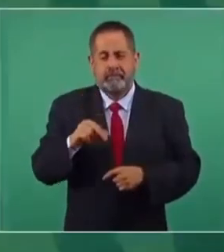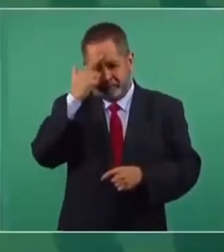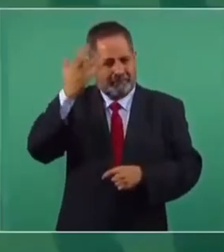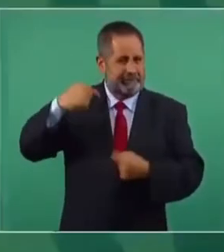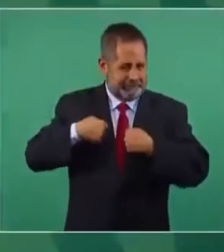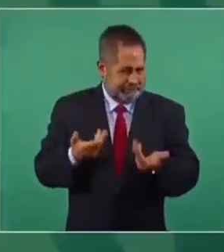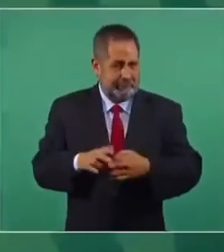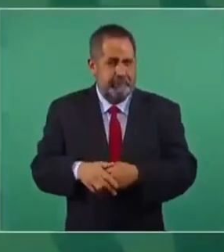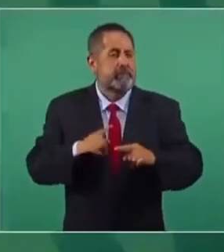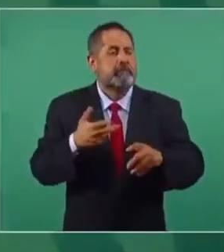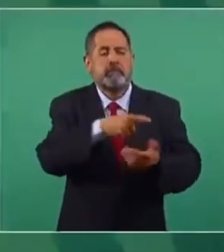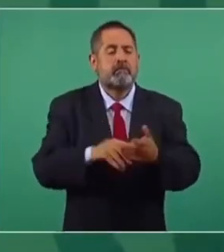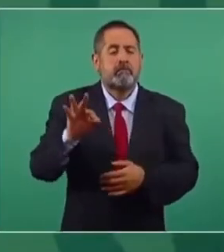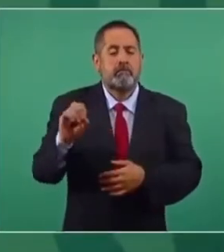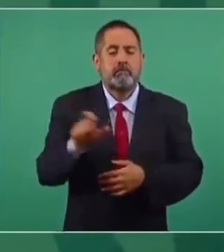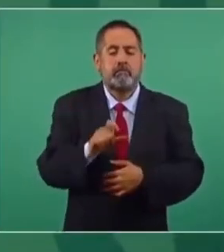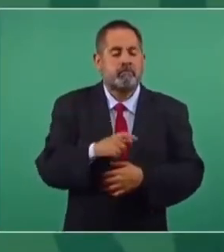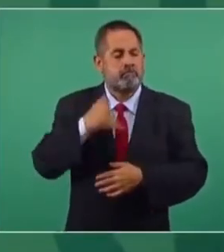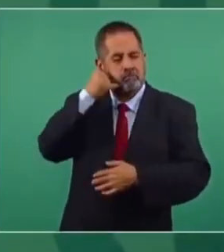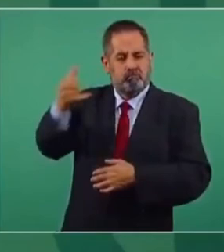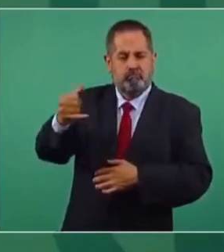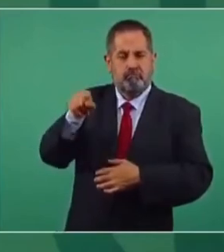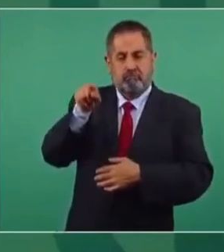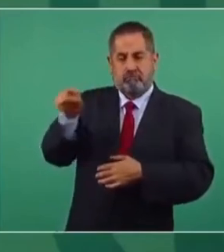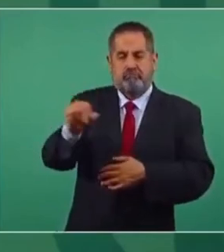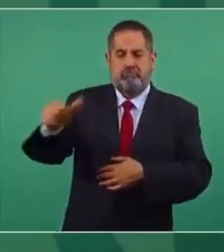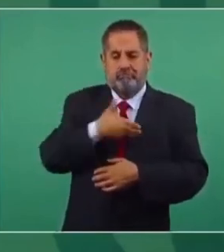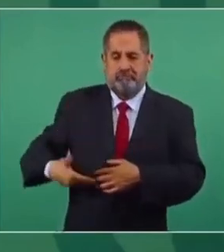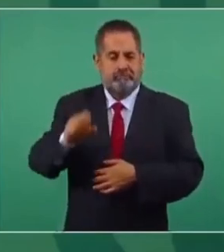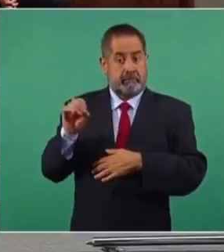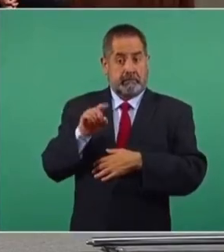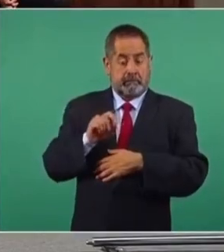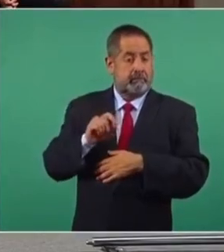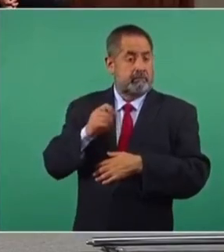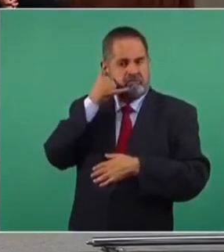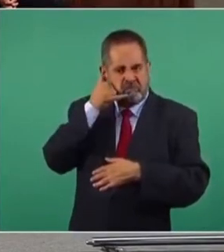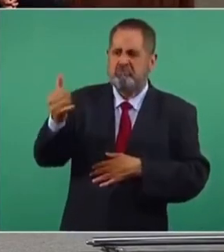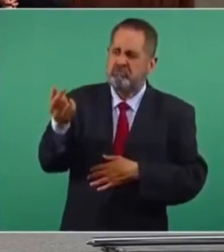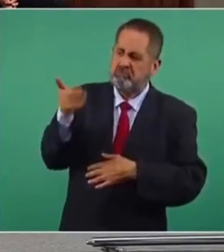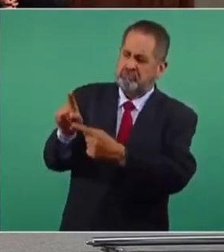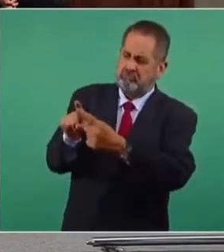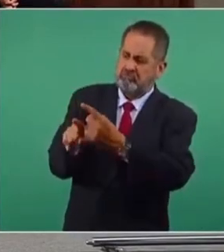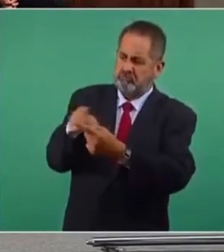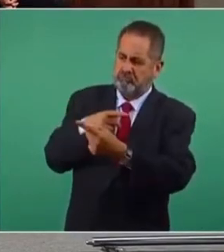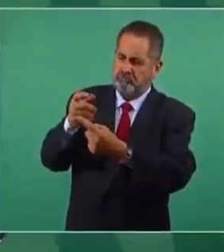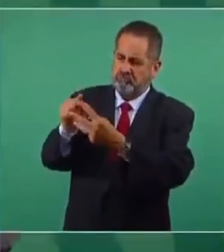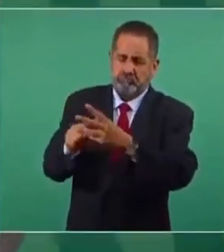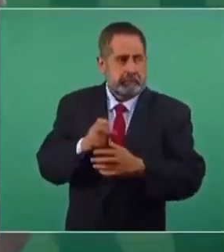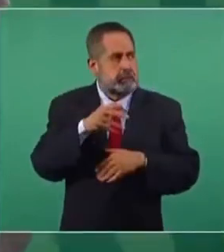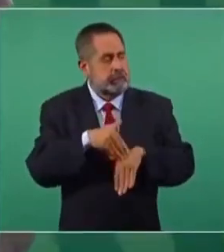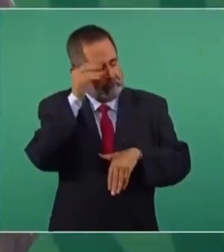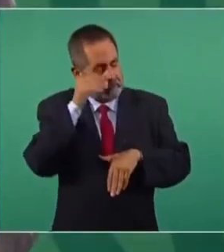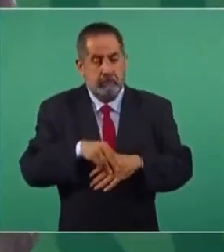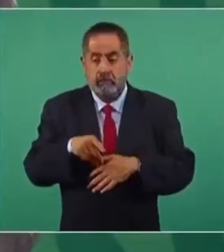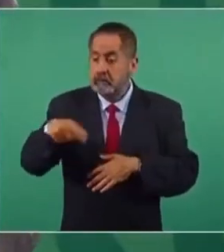mi desafuero, ¿qué hizo Fox? Le habló al presidente de la Suprema Corte y de ahí se fabricó todo el delito